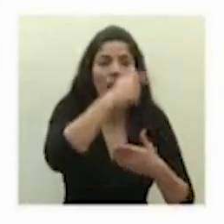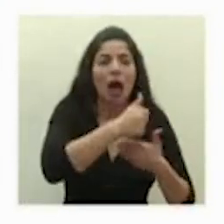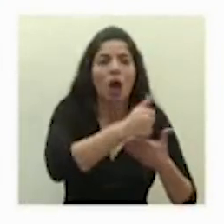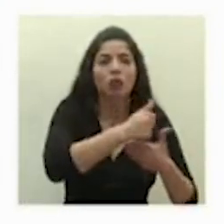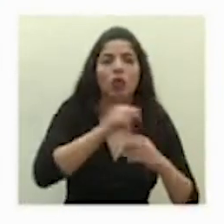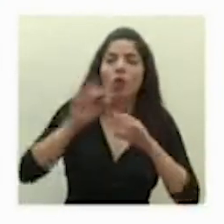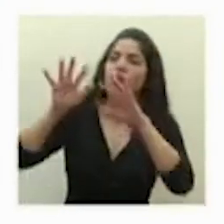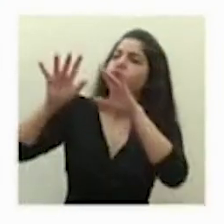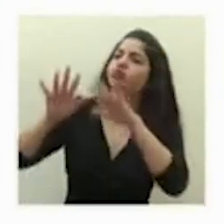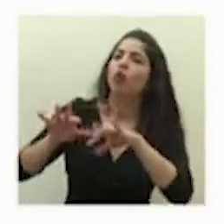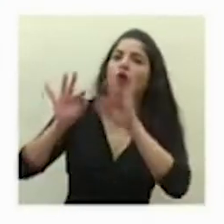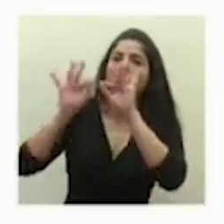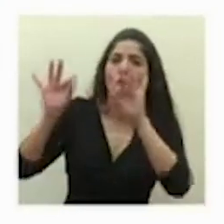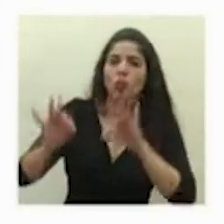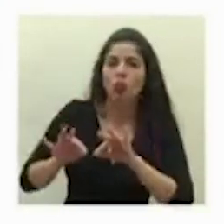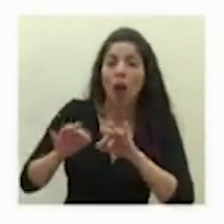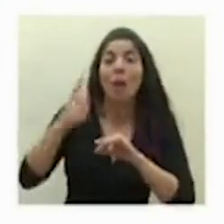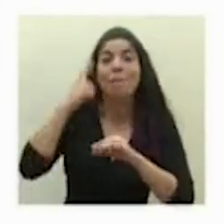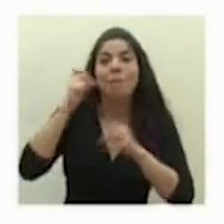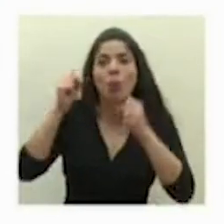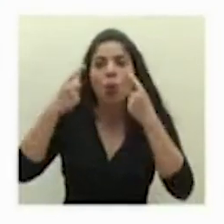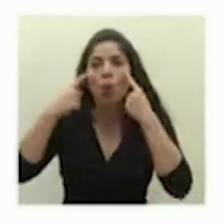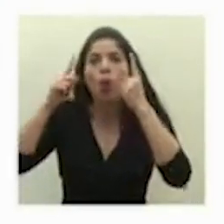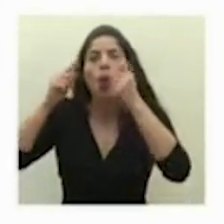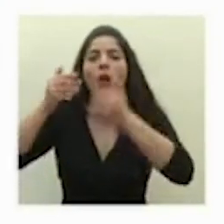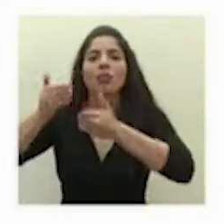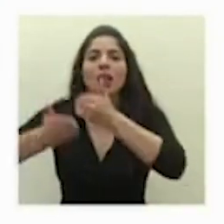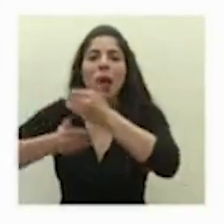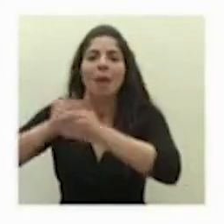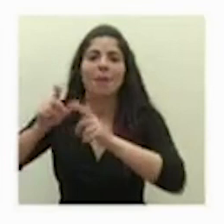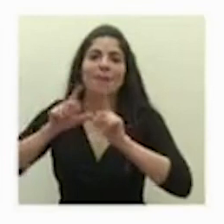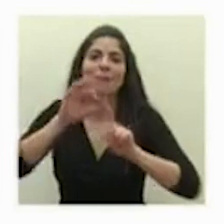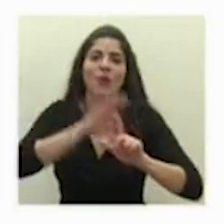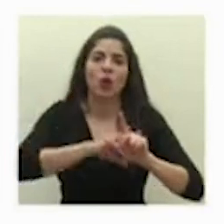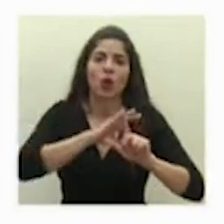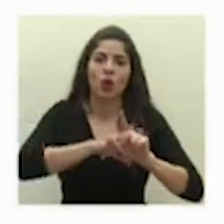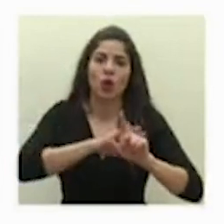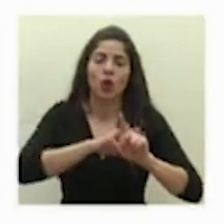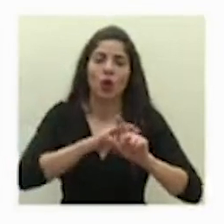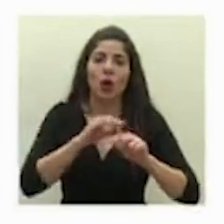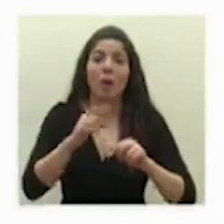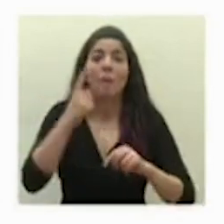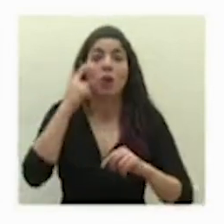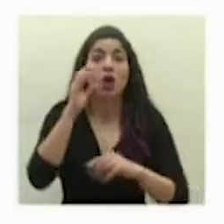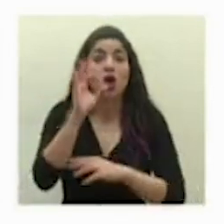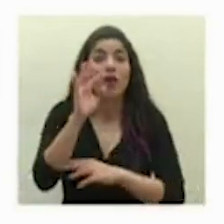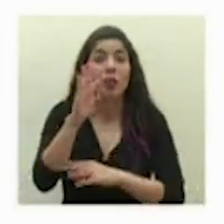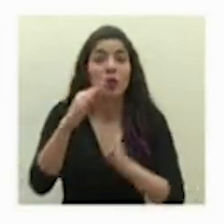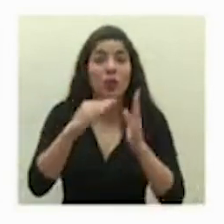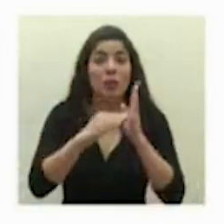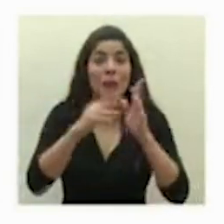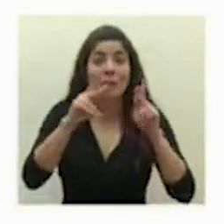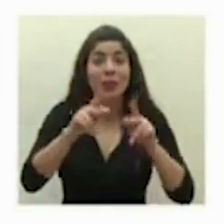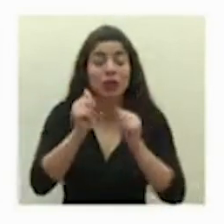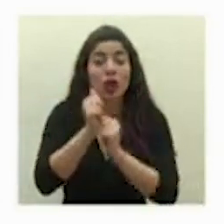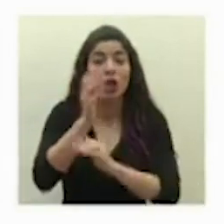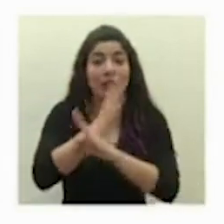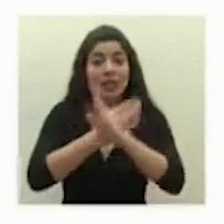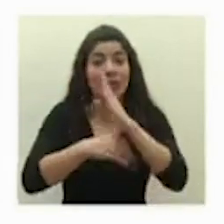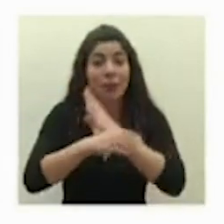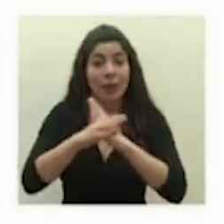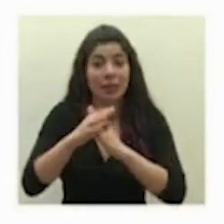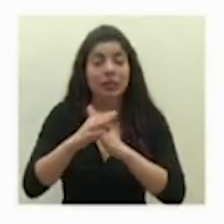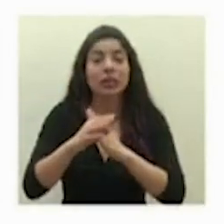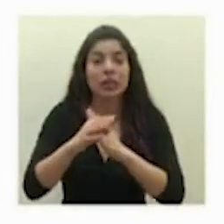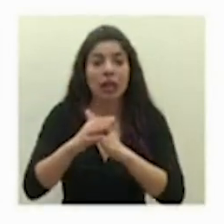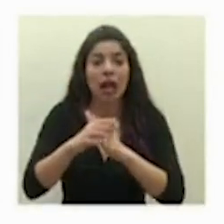los formularios y a lograr tramitar el bono en el caso de las 94 mil personas con discapacidad